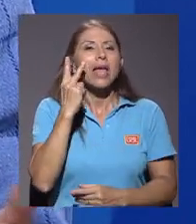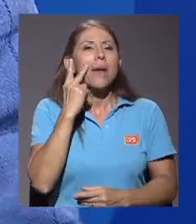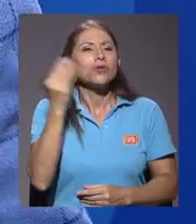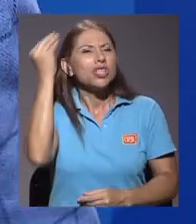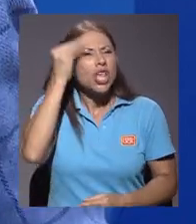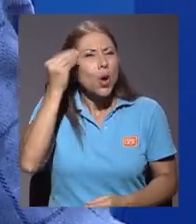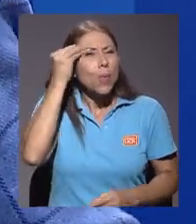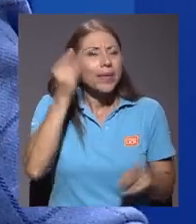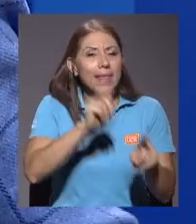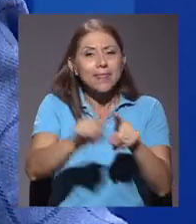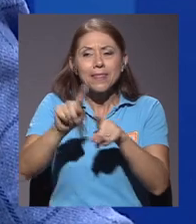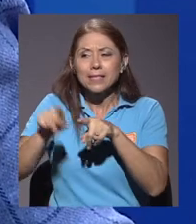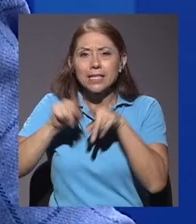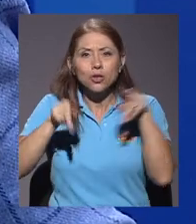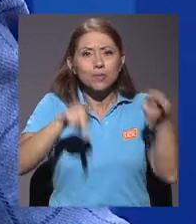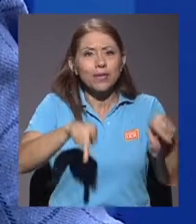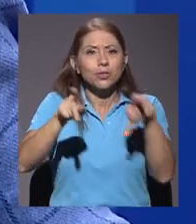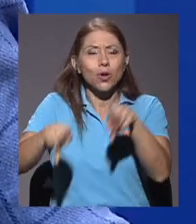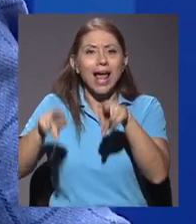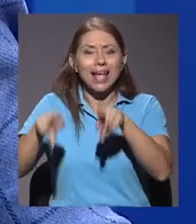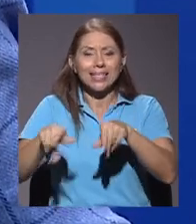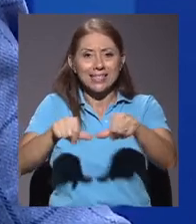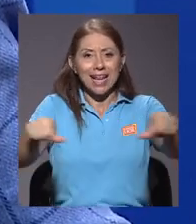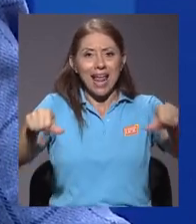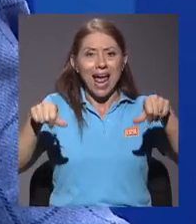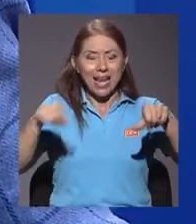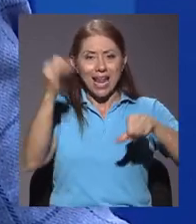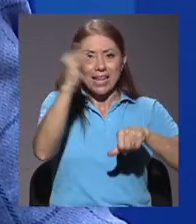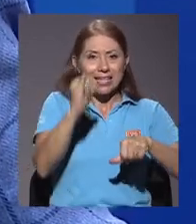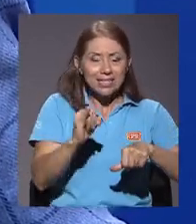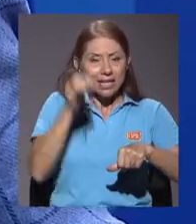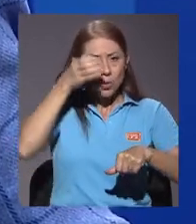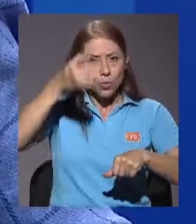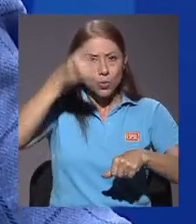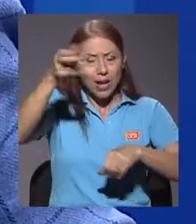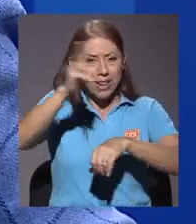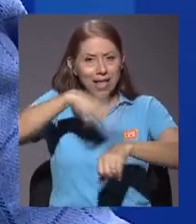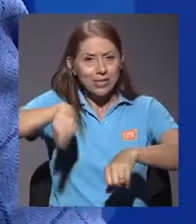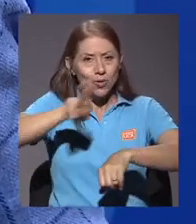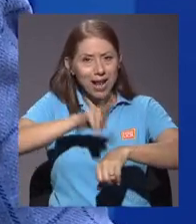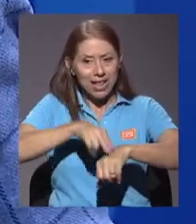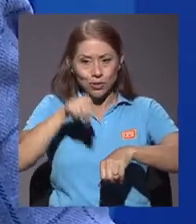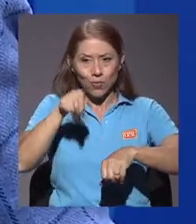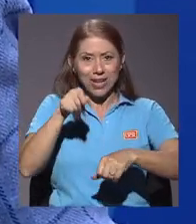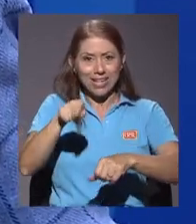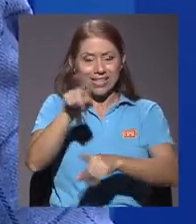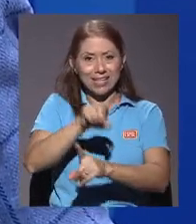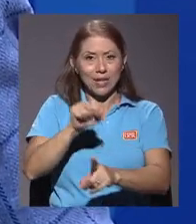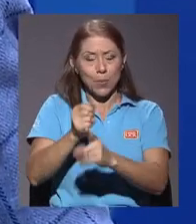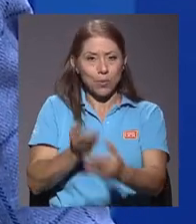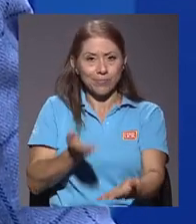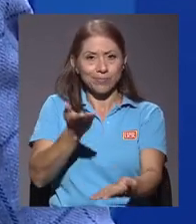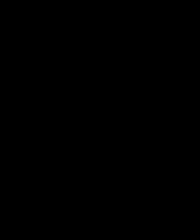Veamos qué opinan distintos personajes del medio artístico y cultural nacional sobre este planteamiento.